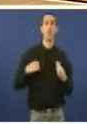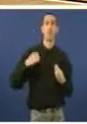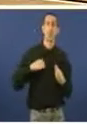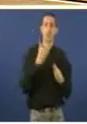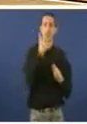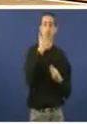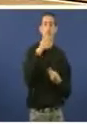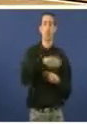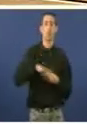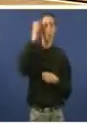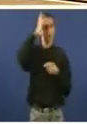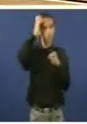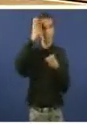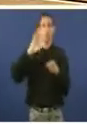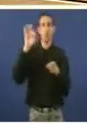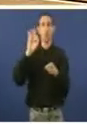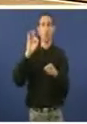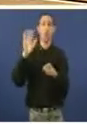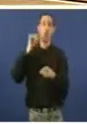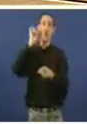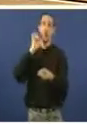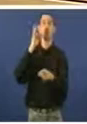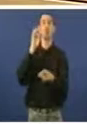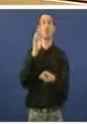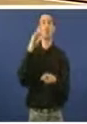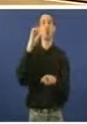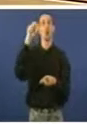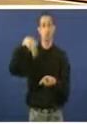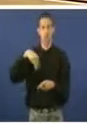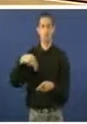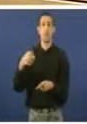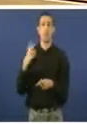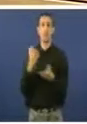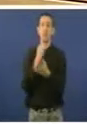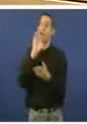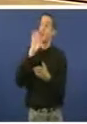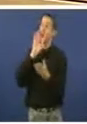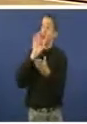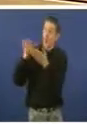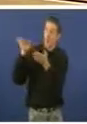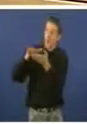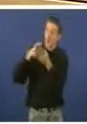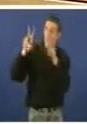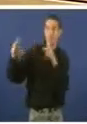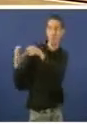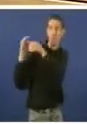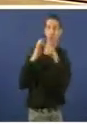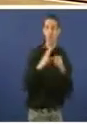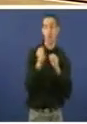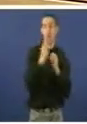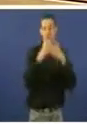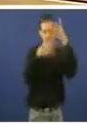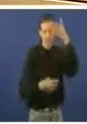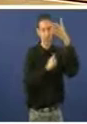Vente Lago na Coruña ou o de Toén en Ourense. E como consecuencia de todo anterior, señoría, nótase nunhas listas de espera que non